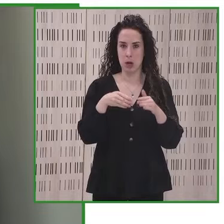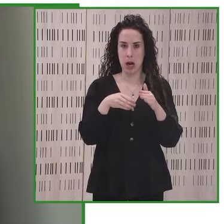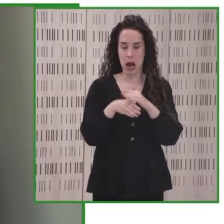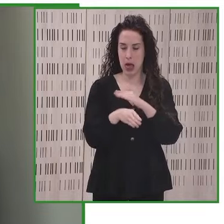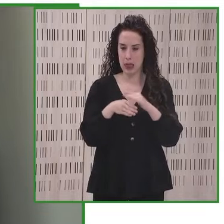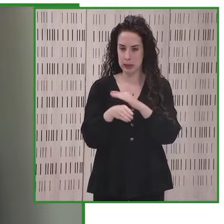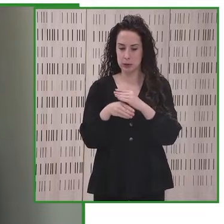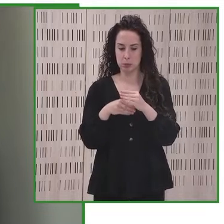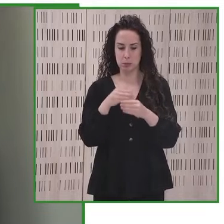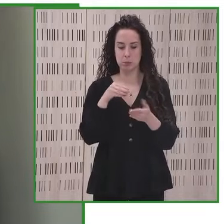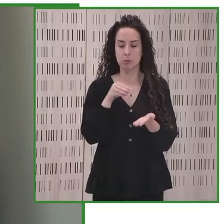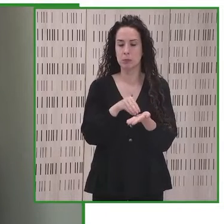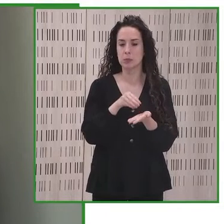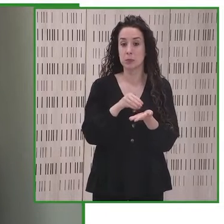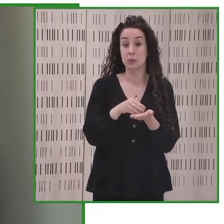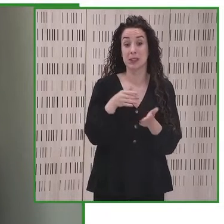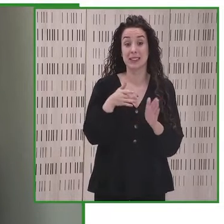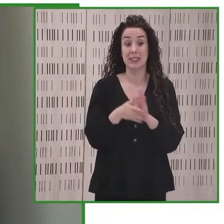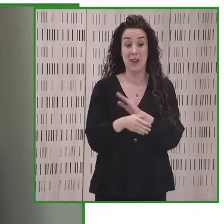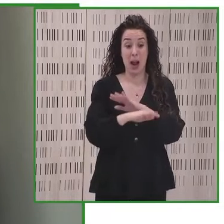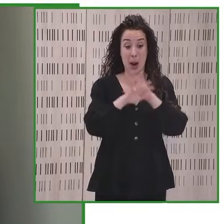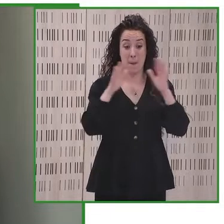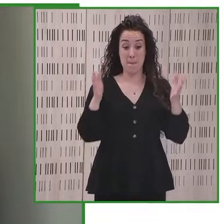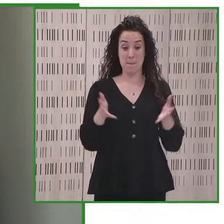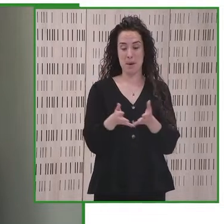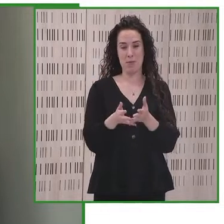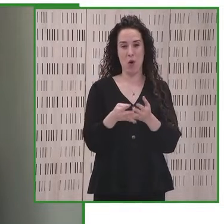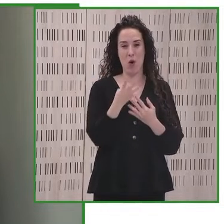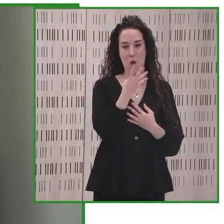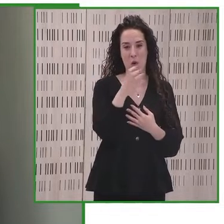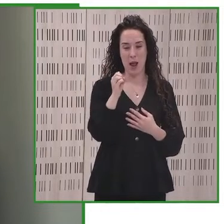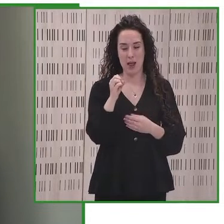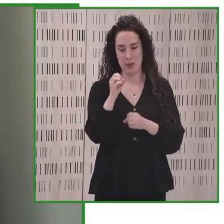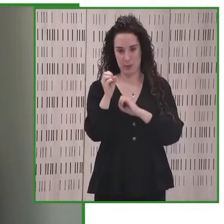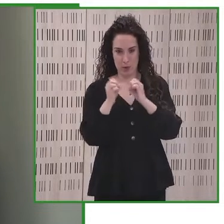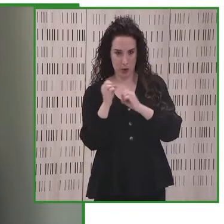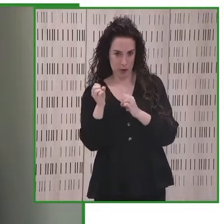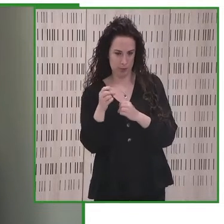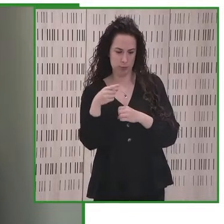del 40% de la población Cifras que van en aumento